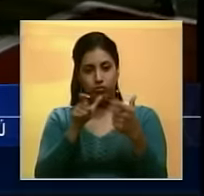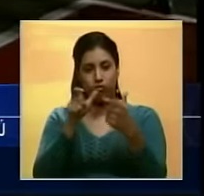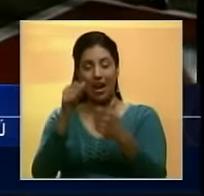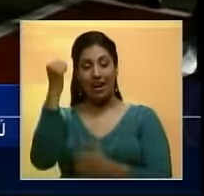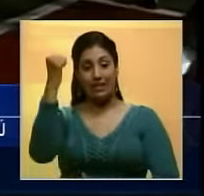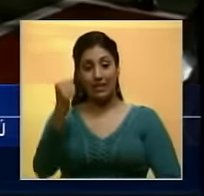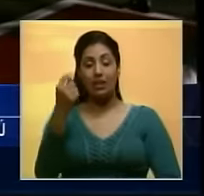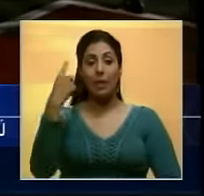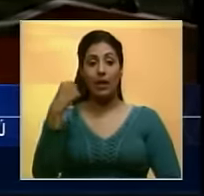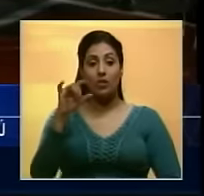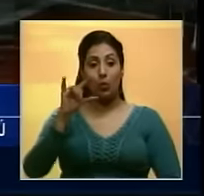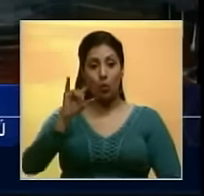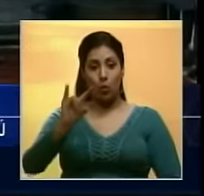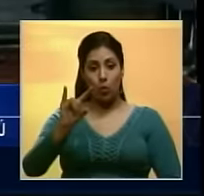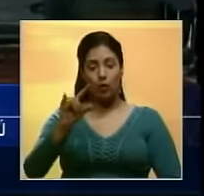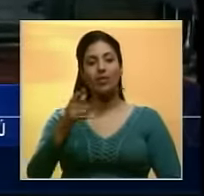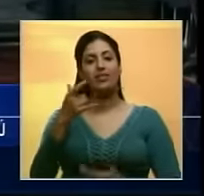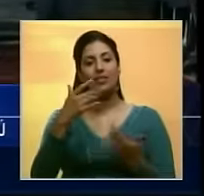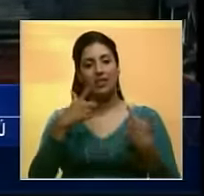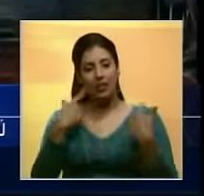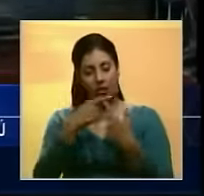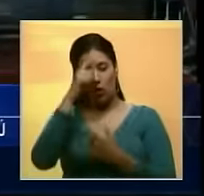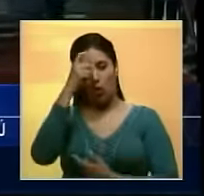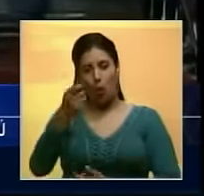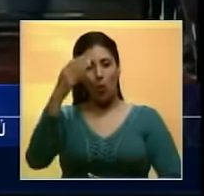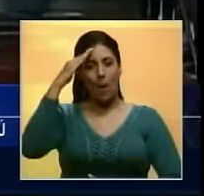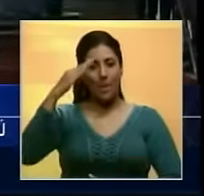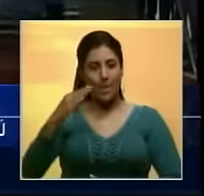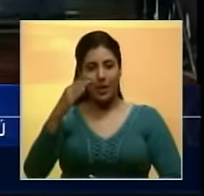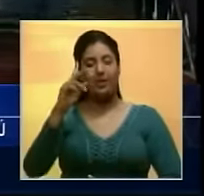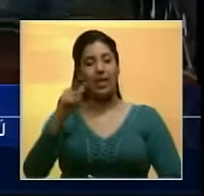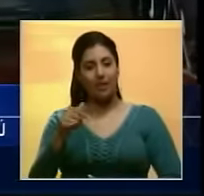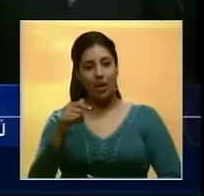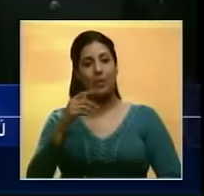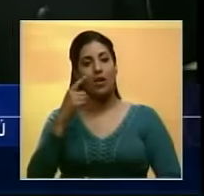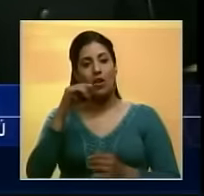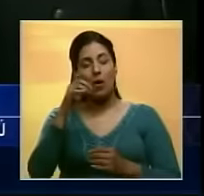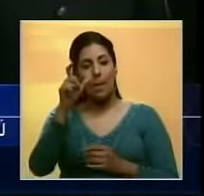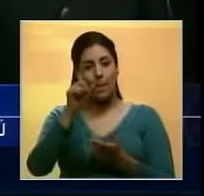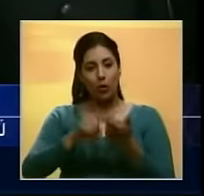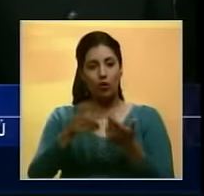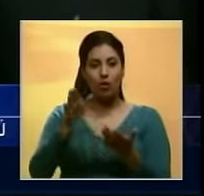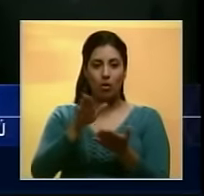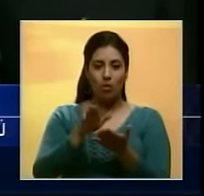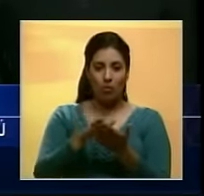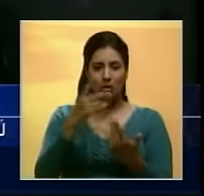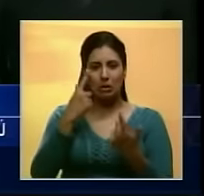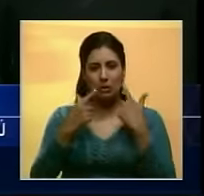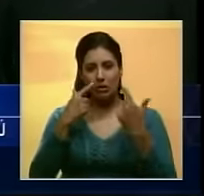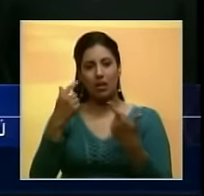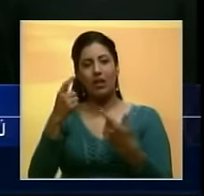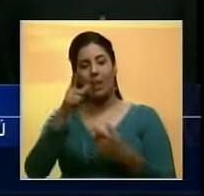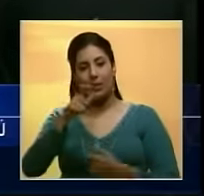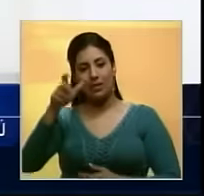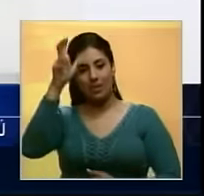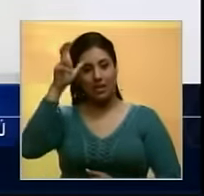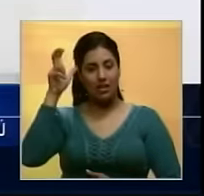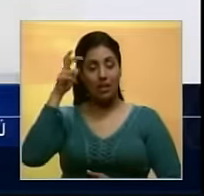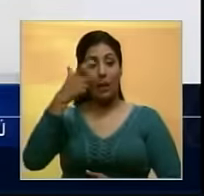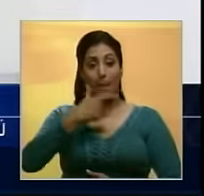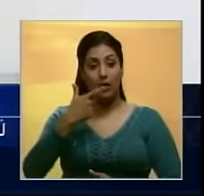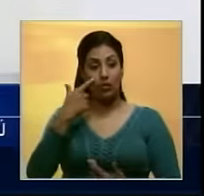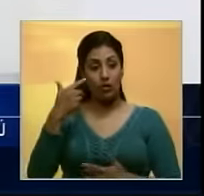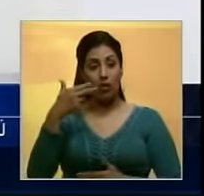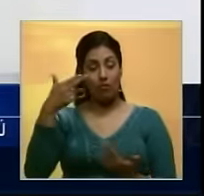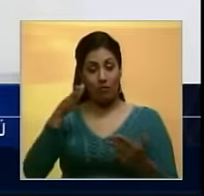asesinado el pasado lunes fueron recibidos con honores militares y ante su viuda y los cancilleres de Rusia y Turquía. Según un medio turco,